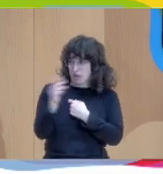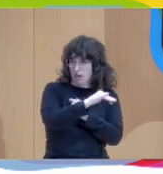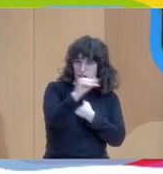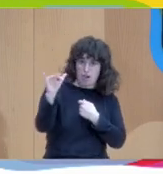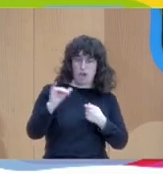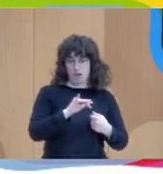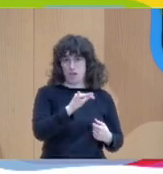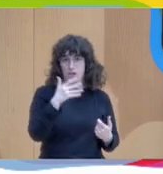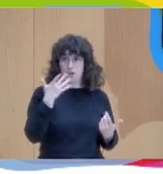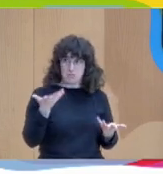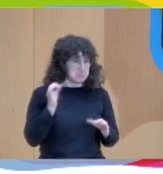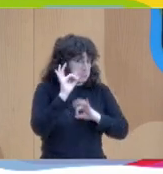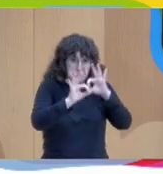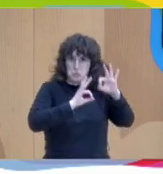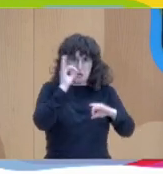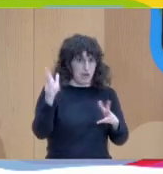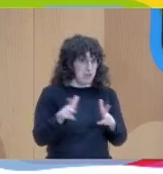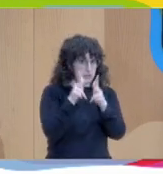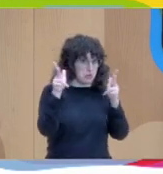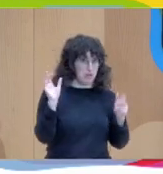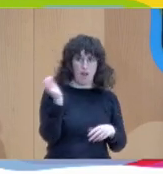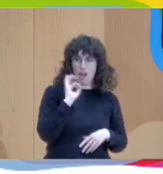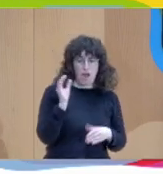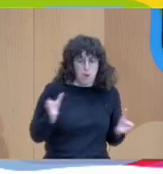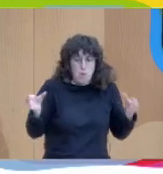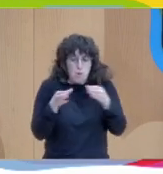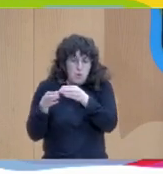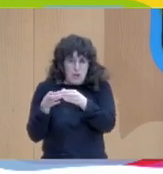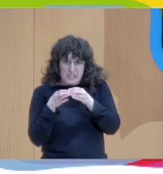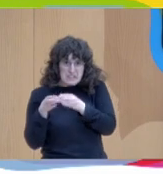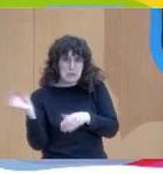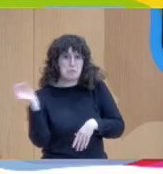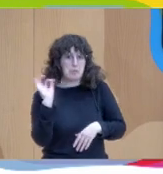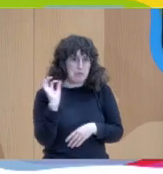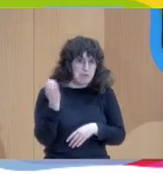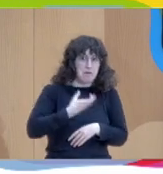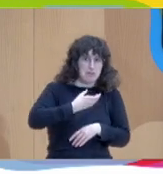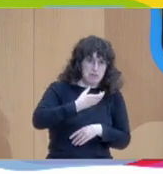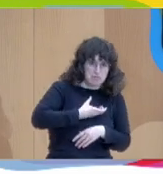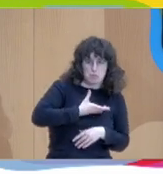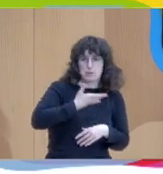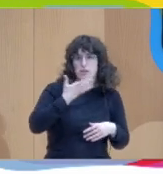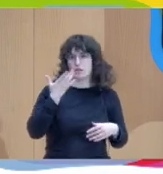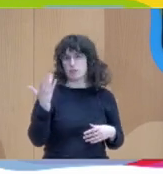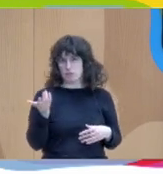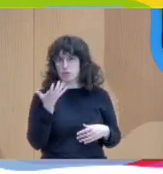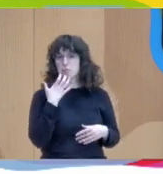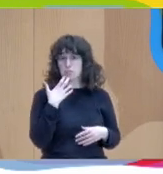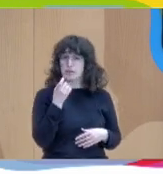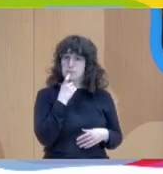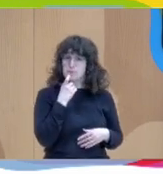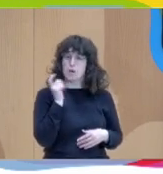cualquier organización social o colectivo o municipalidad que en Laponia lo hacen mucho